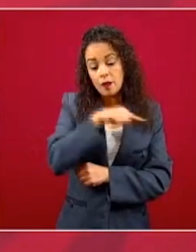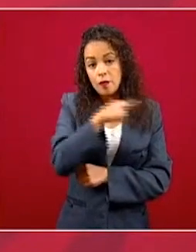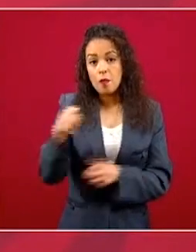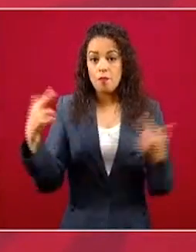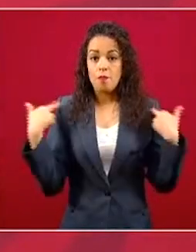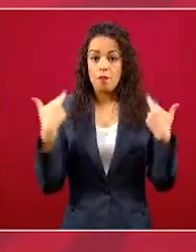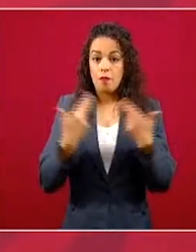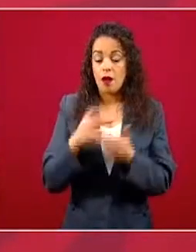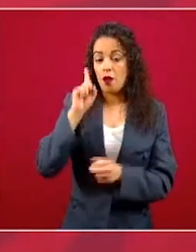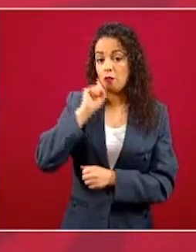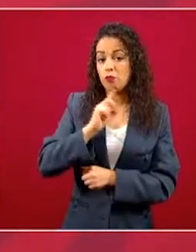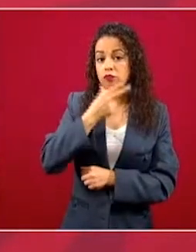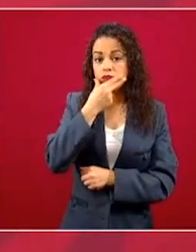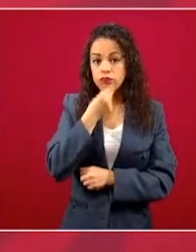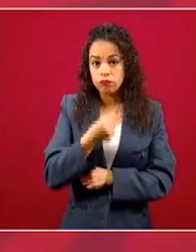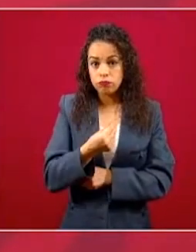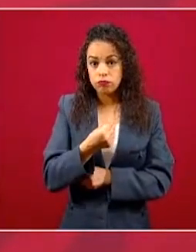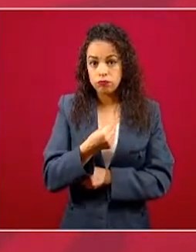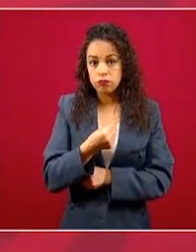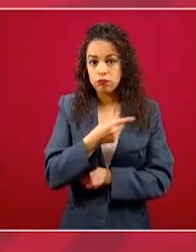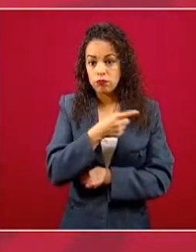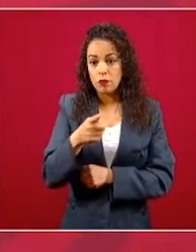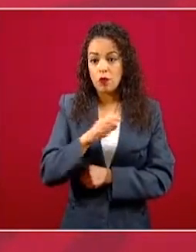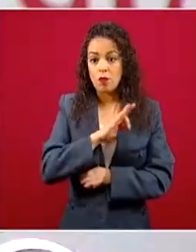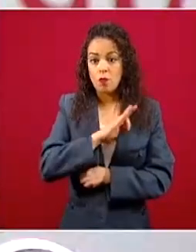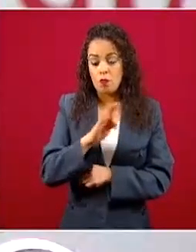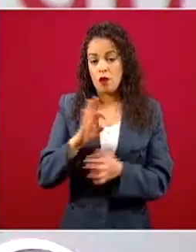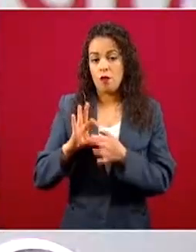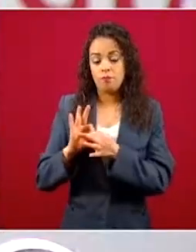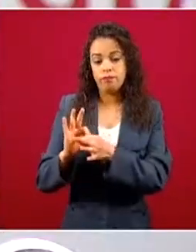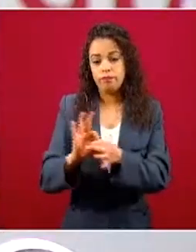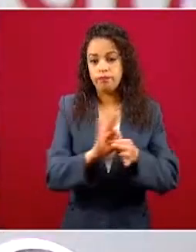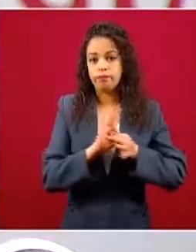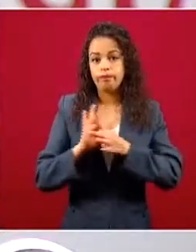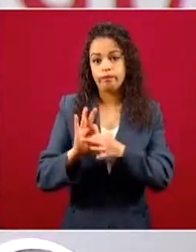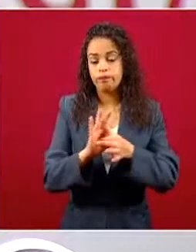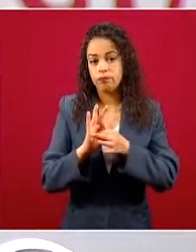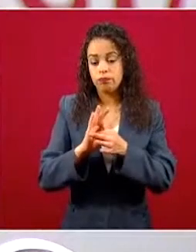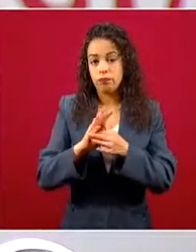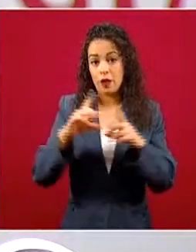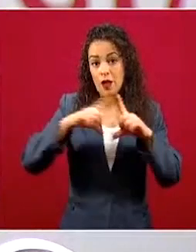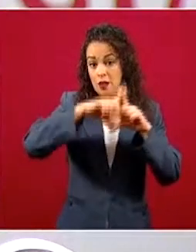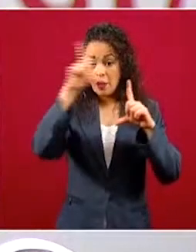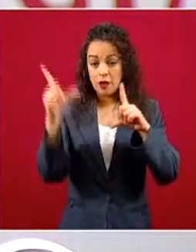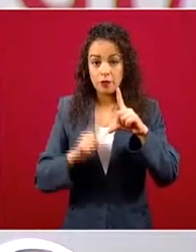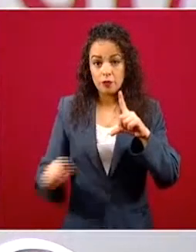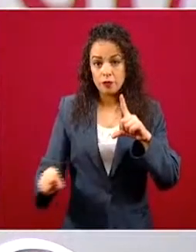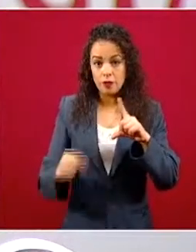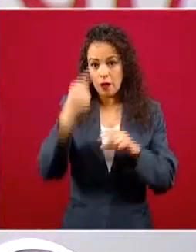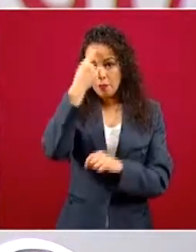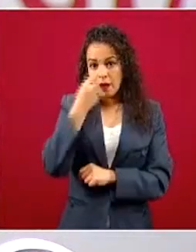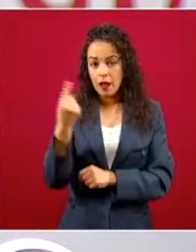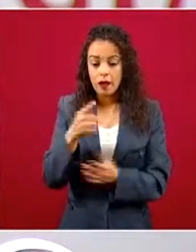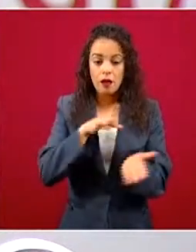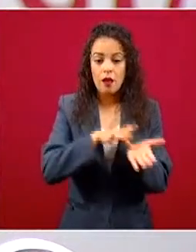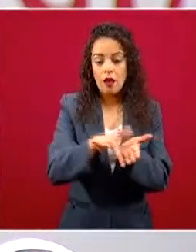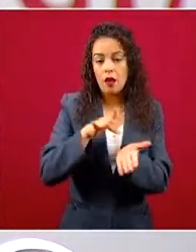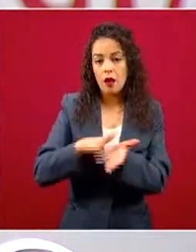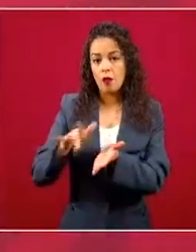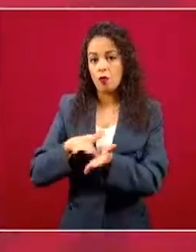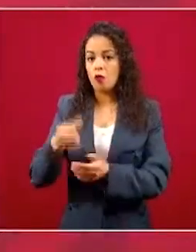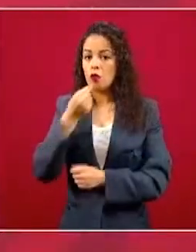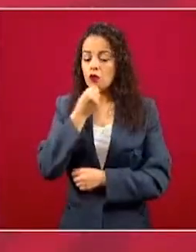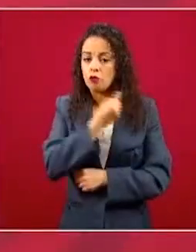maestros, logrando una red de unidad nacional de apoyo a niñas, niños, adolescentes y